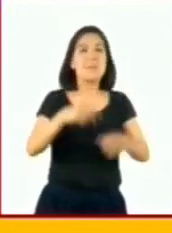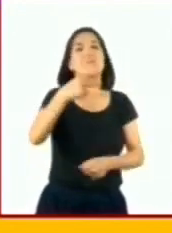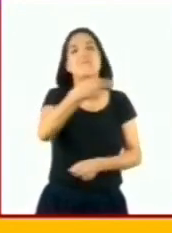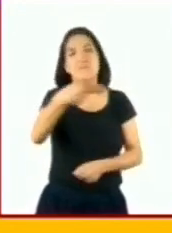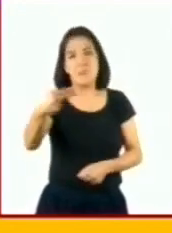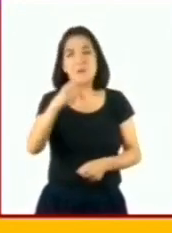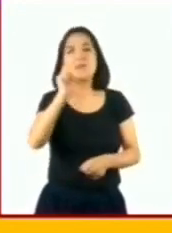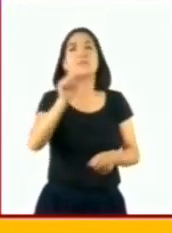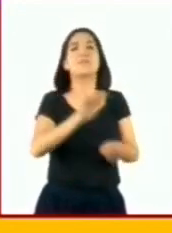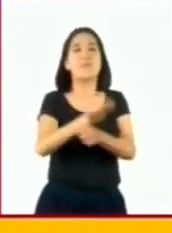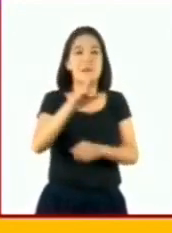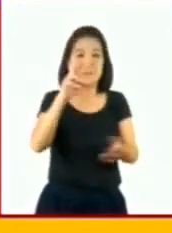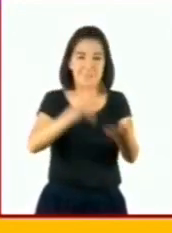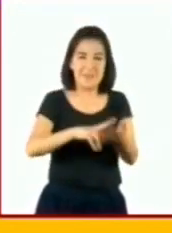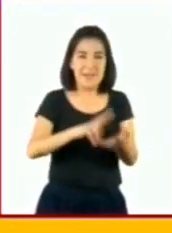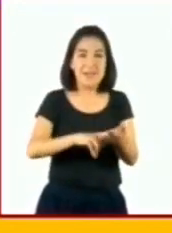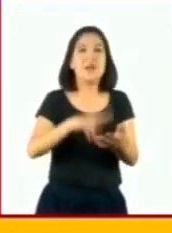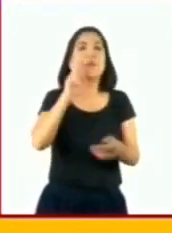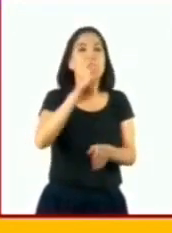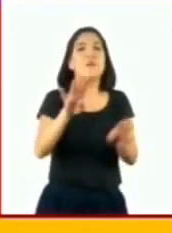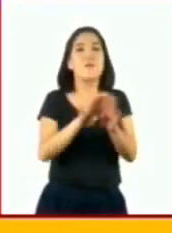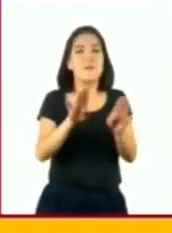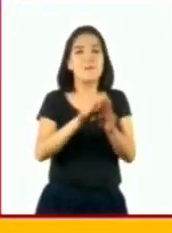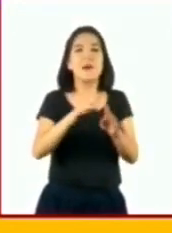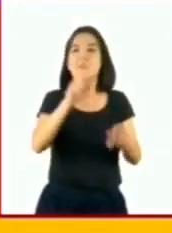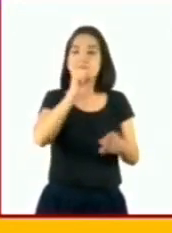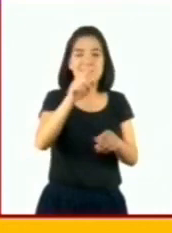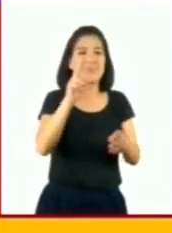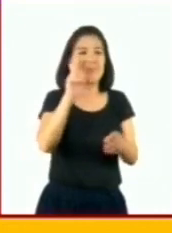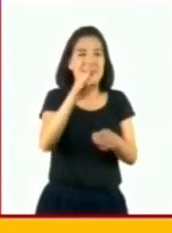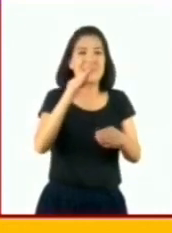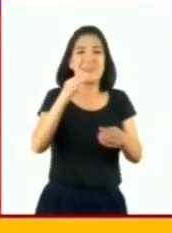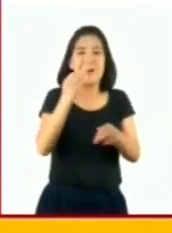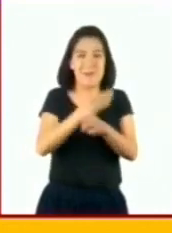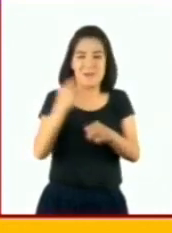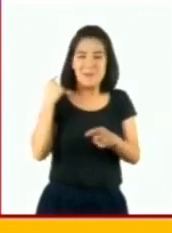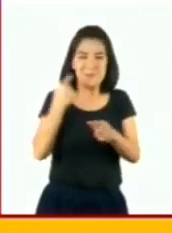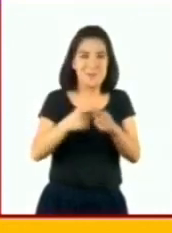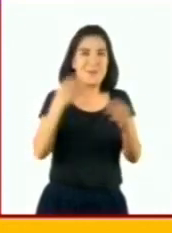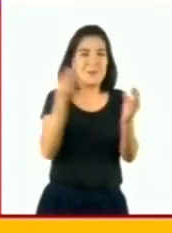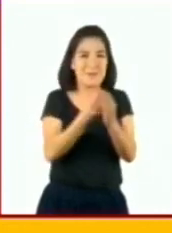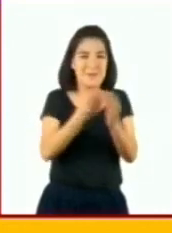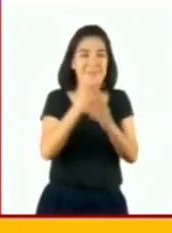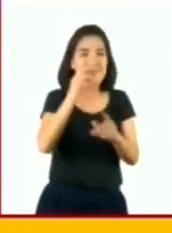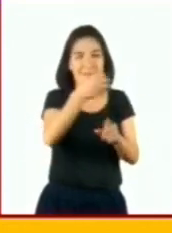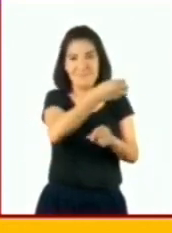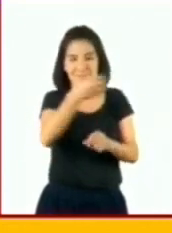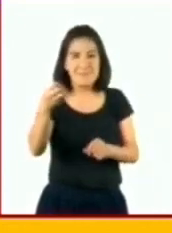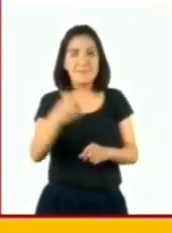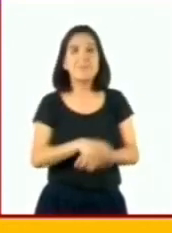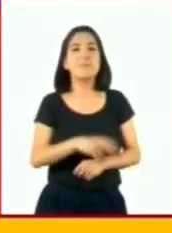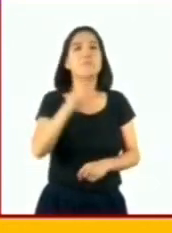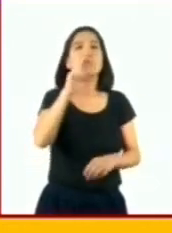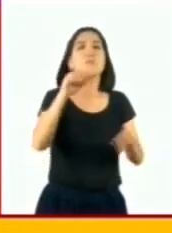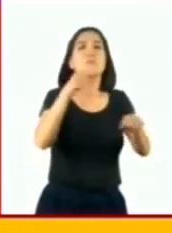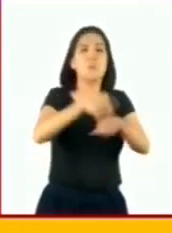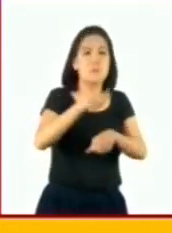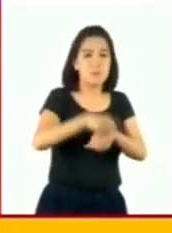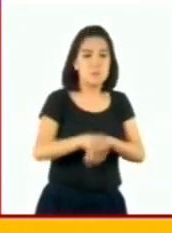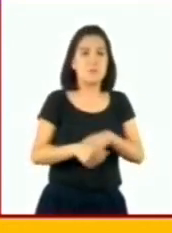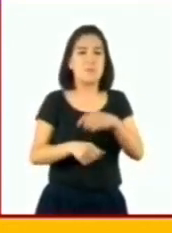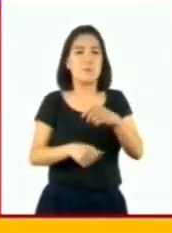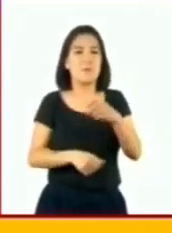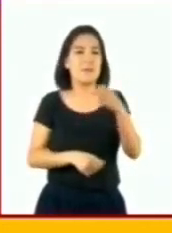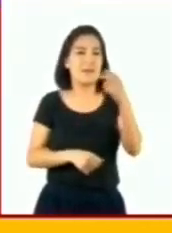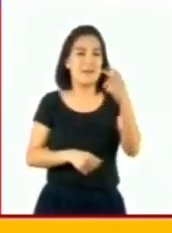De acuerdo con lo que hemos venido trabajando con ustedes. En este caso, la cantidad de dígitos que tienen los dos